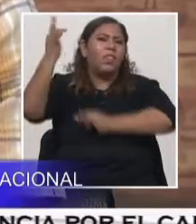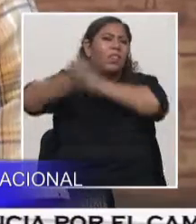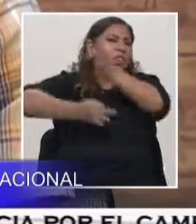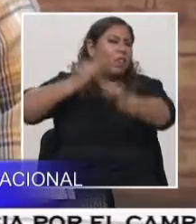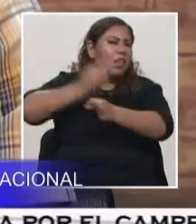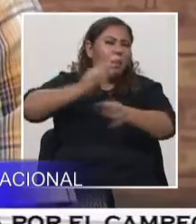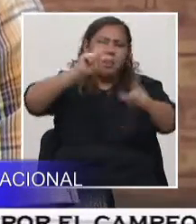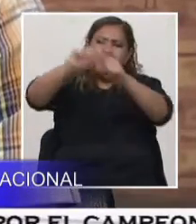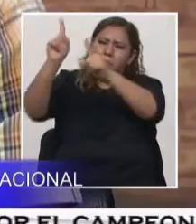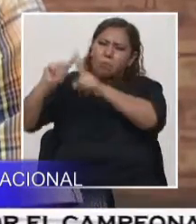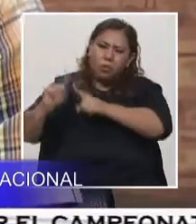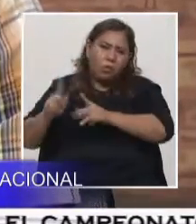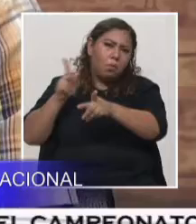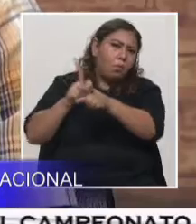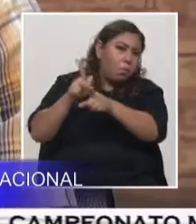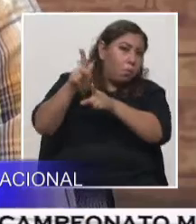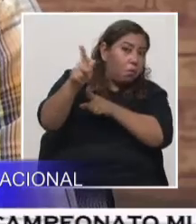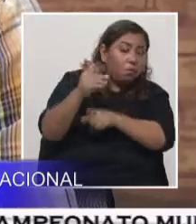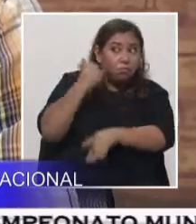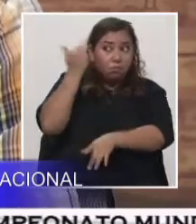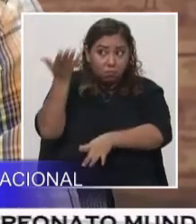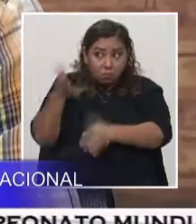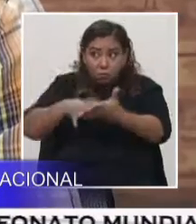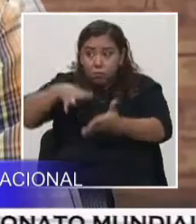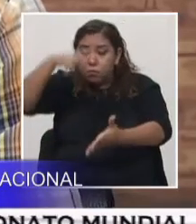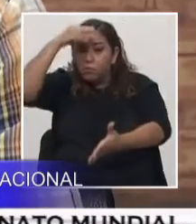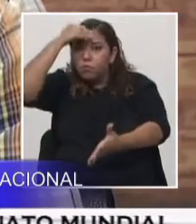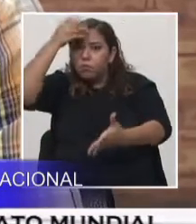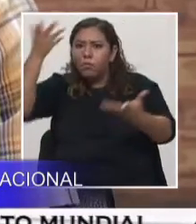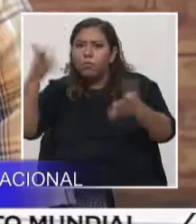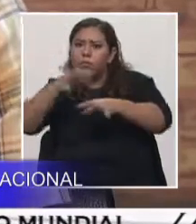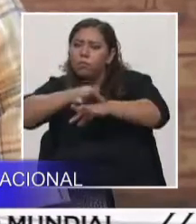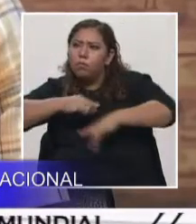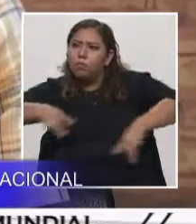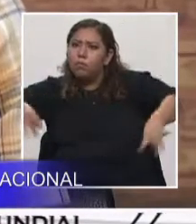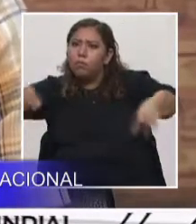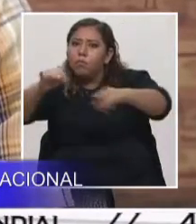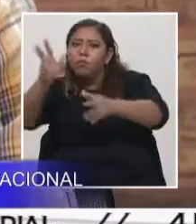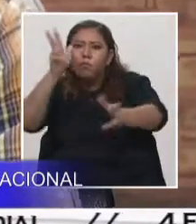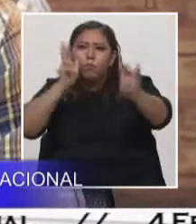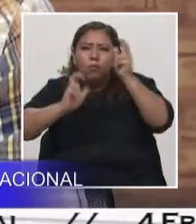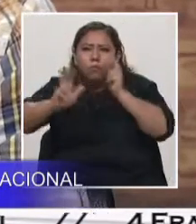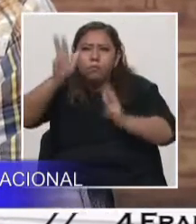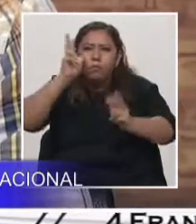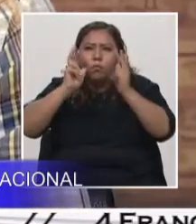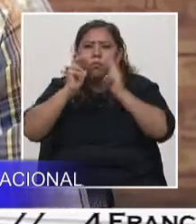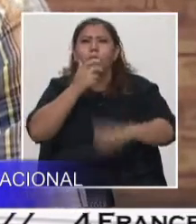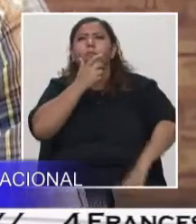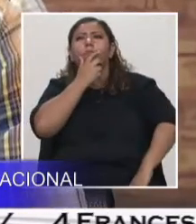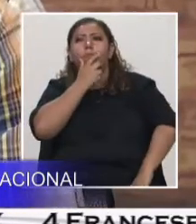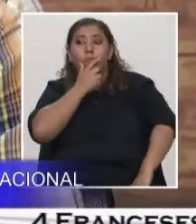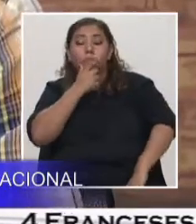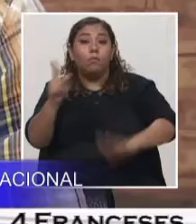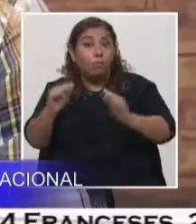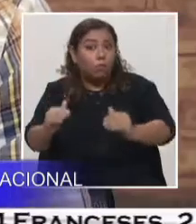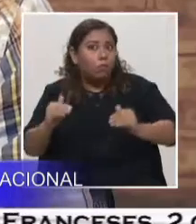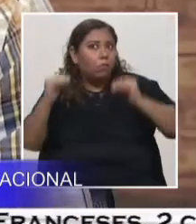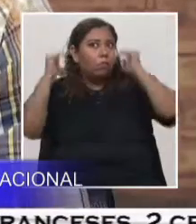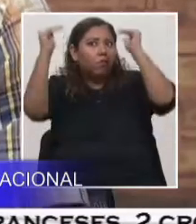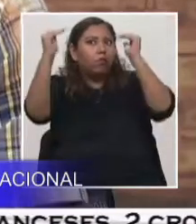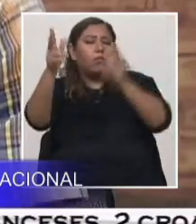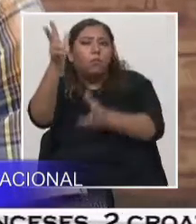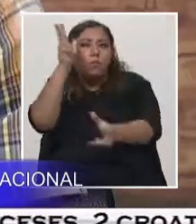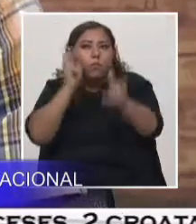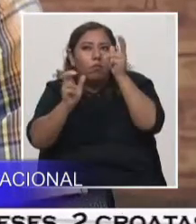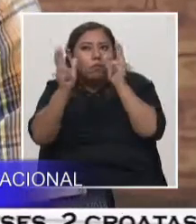profesionales en busca de un conocimiento geológico ya a nivel de academia, que es importante. Y te voy a poner un ejemplo en